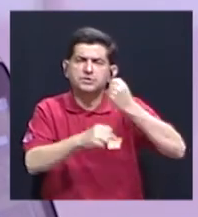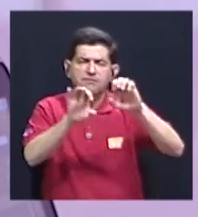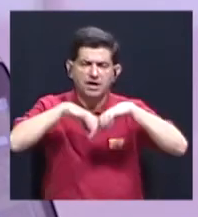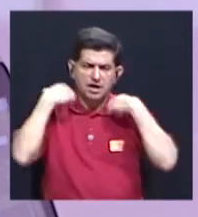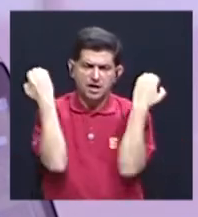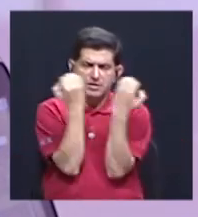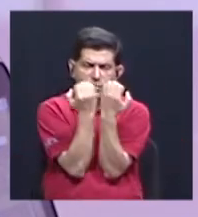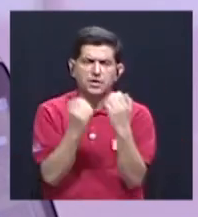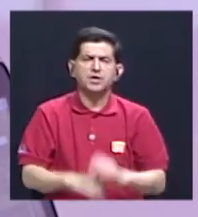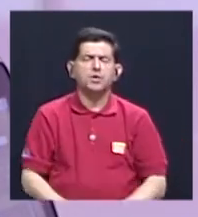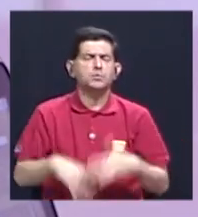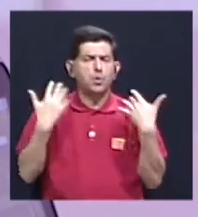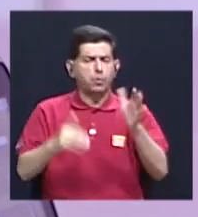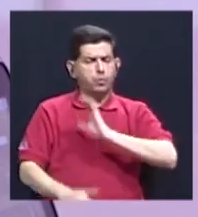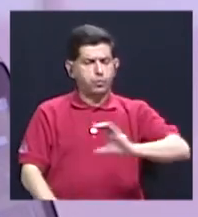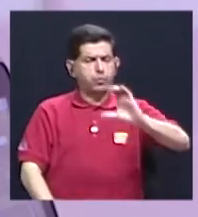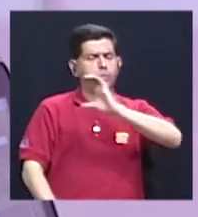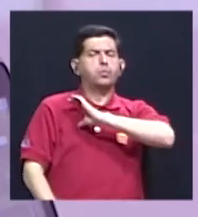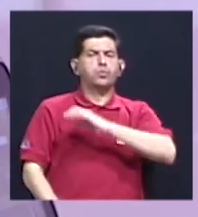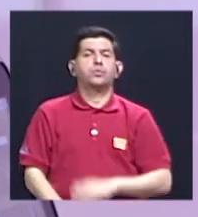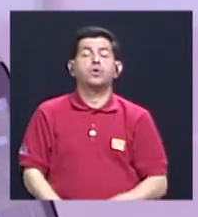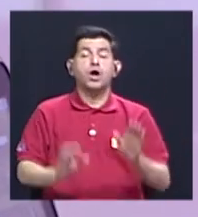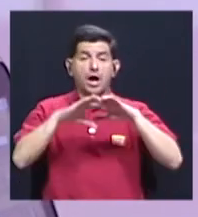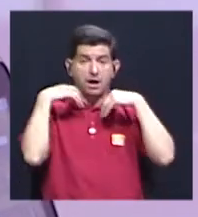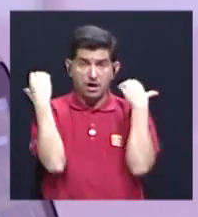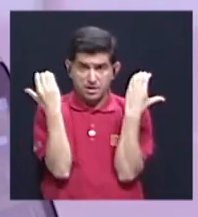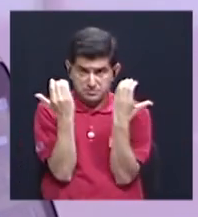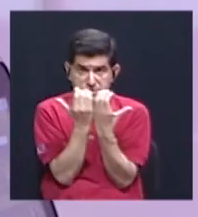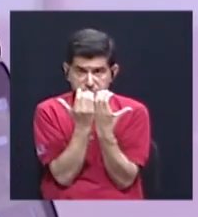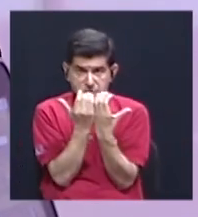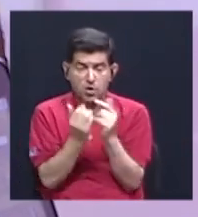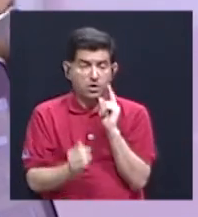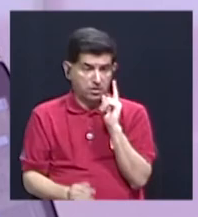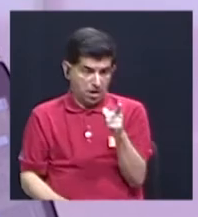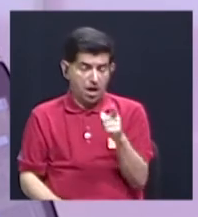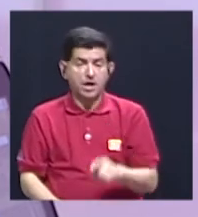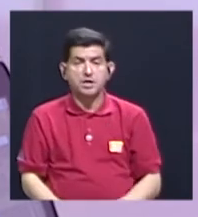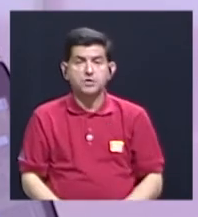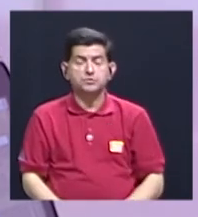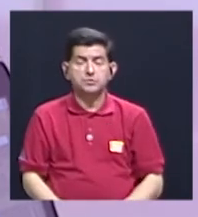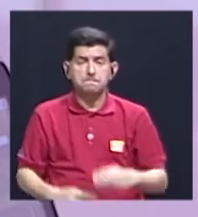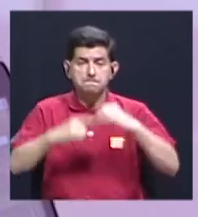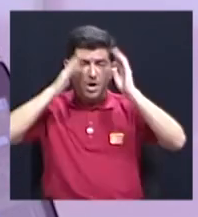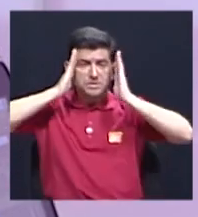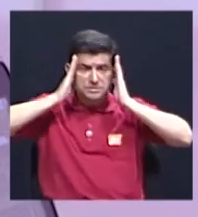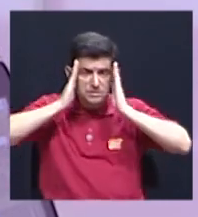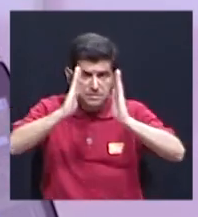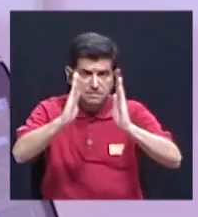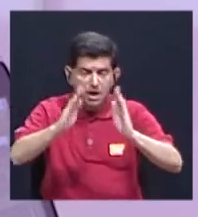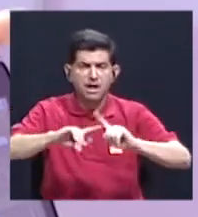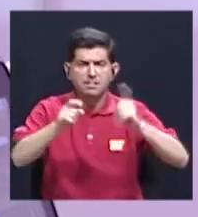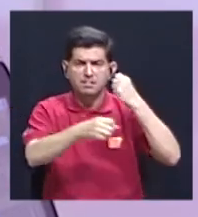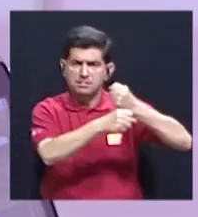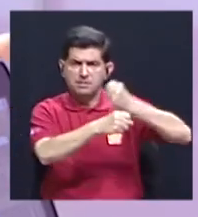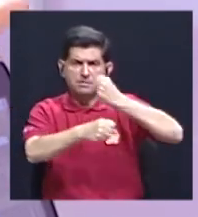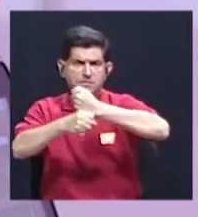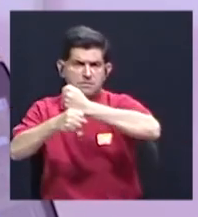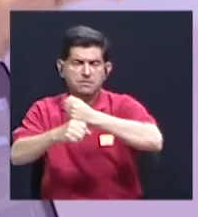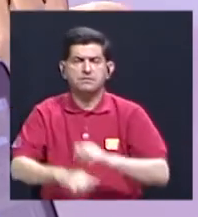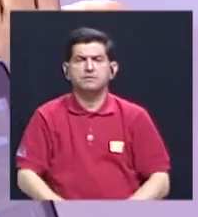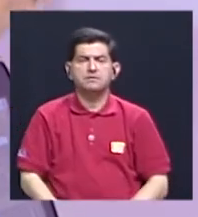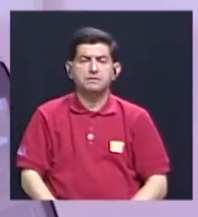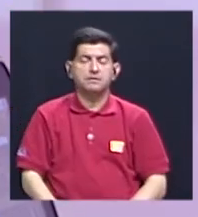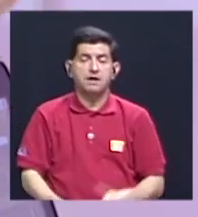equipo de mucha calidad, la comisión ha priorizado una serie de trabajos, por ejemplo,